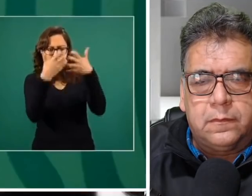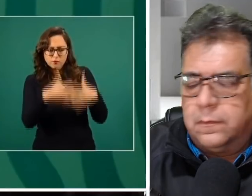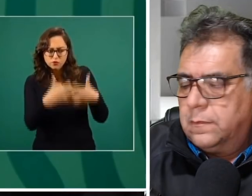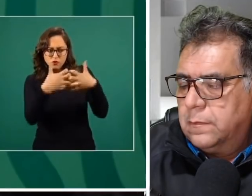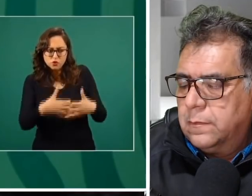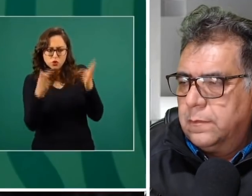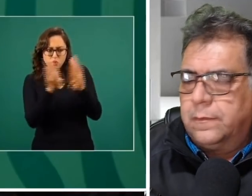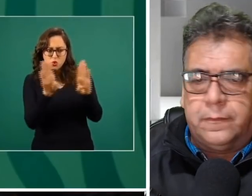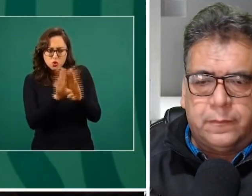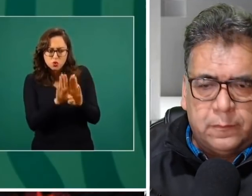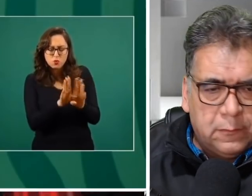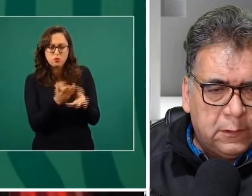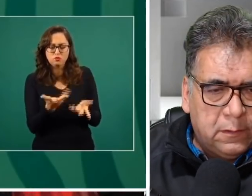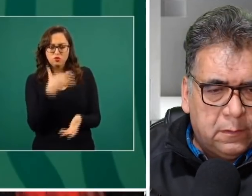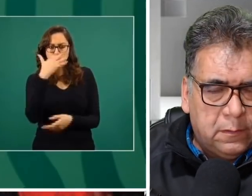combatir la corrupción.